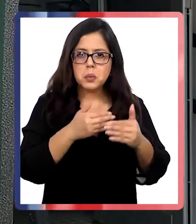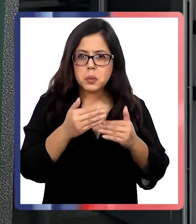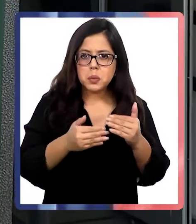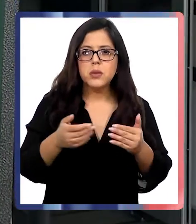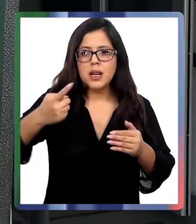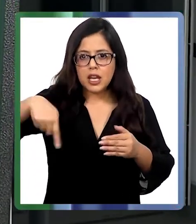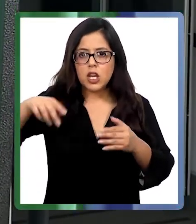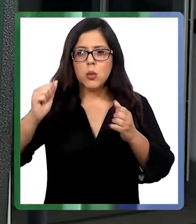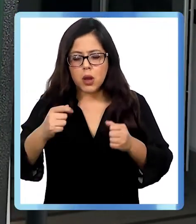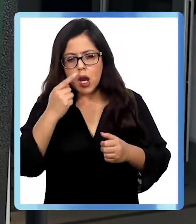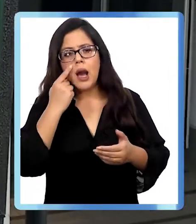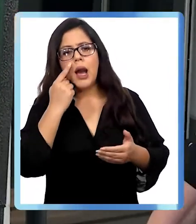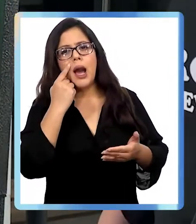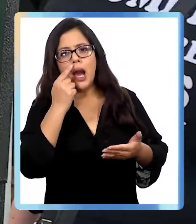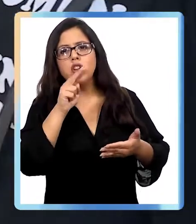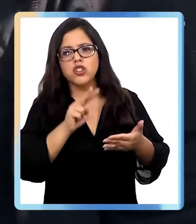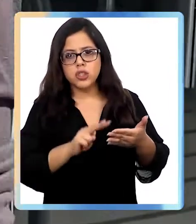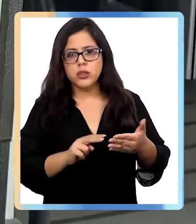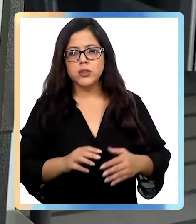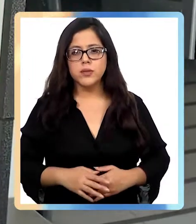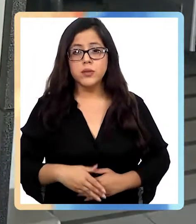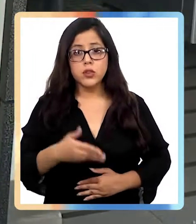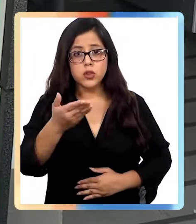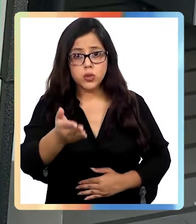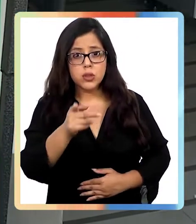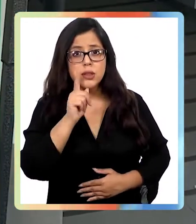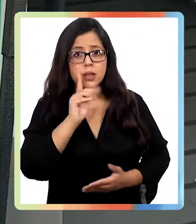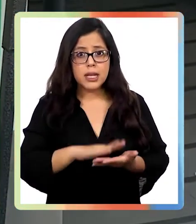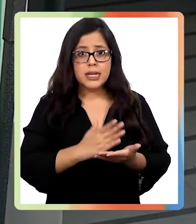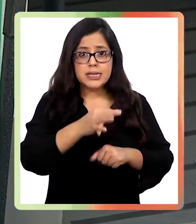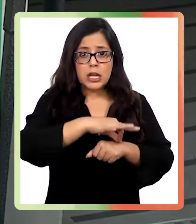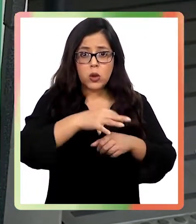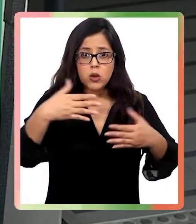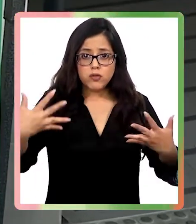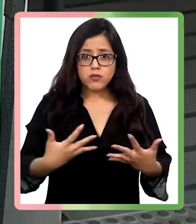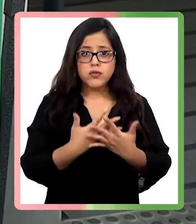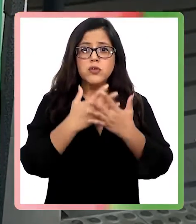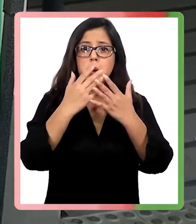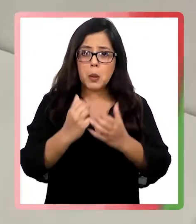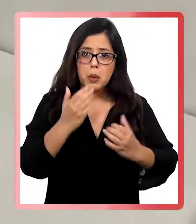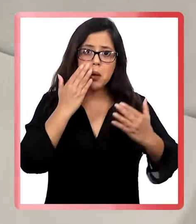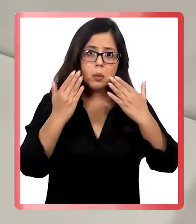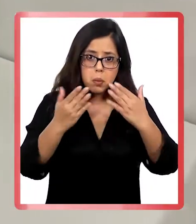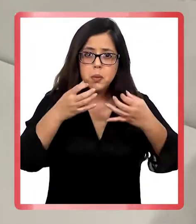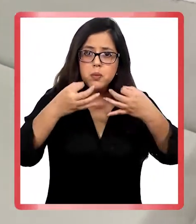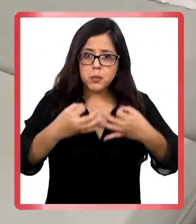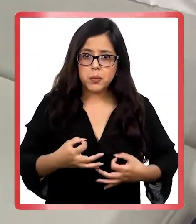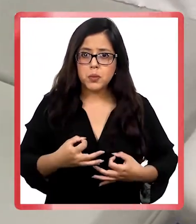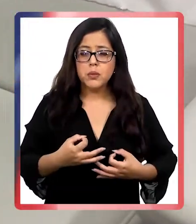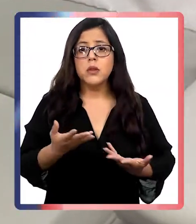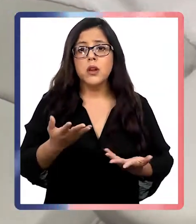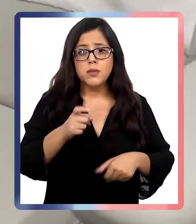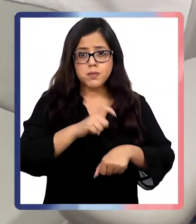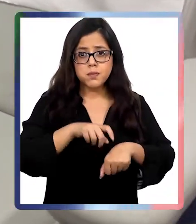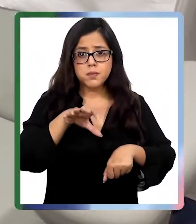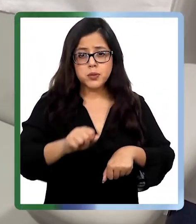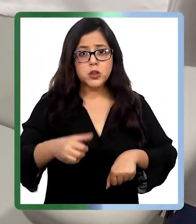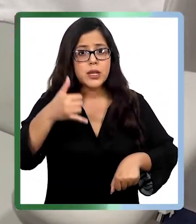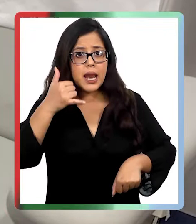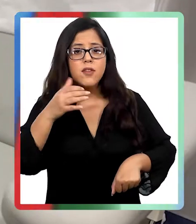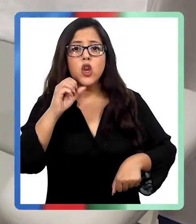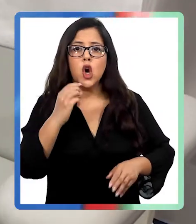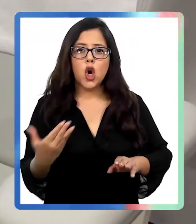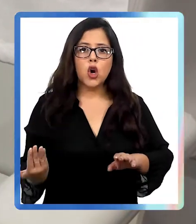conociendo cómo es todo esto. Si usted tiene salud compatible, puede ser un donante altruista. Agenda una hora por teléfono o vaya